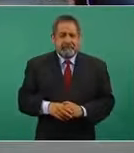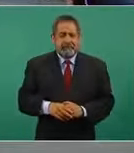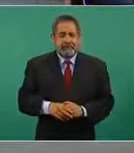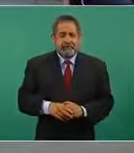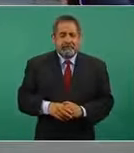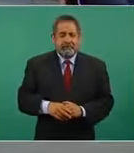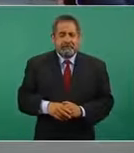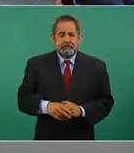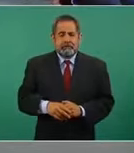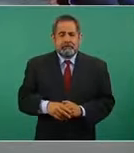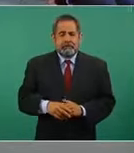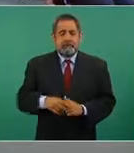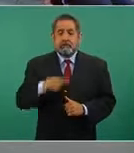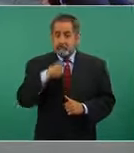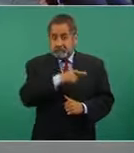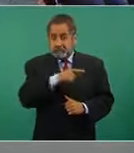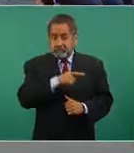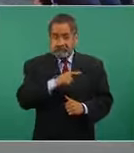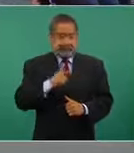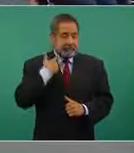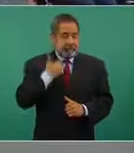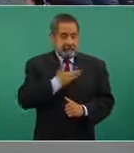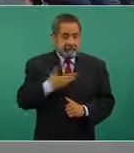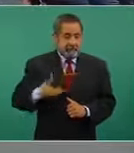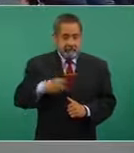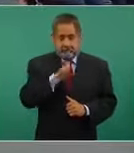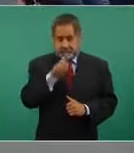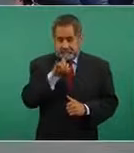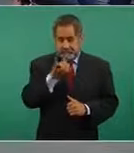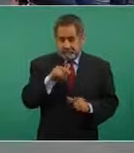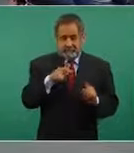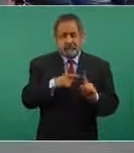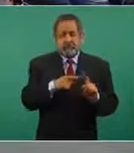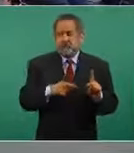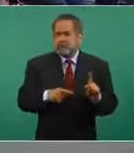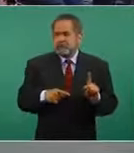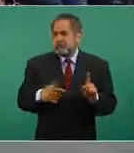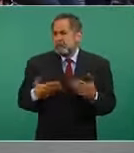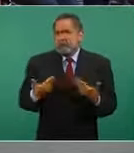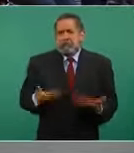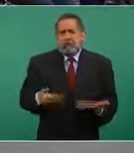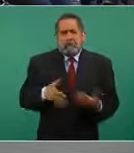Que lo vio normal.